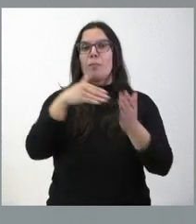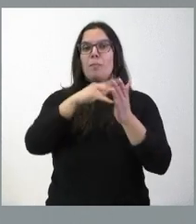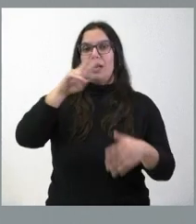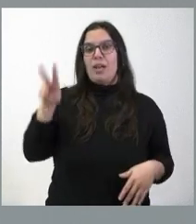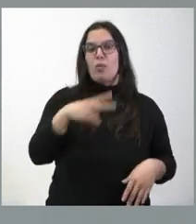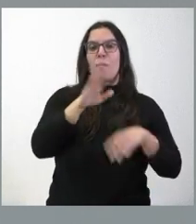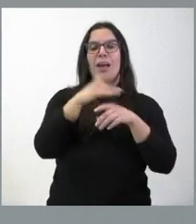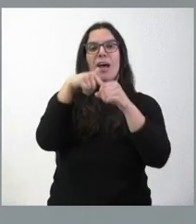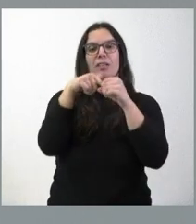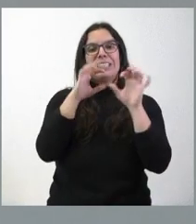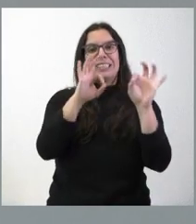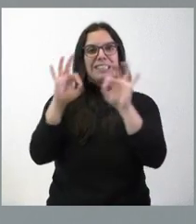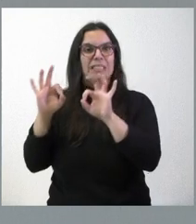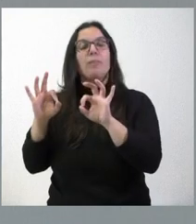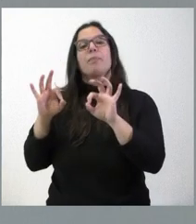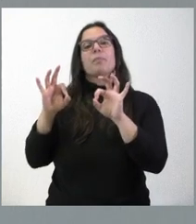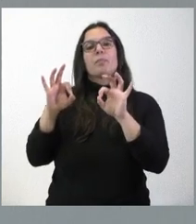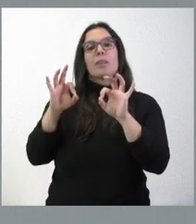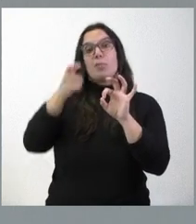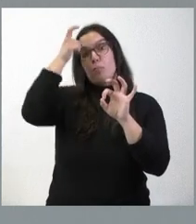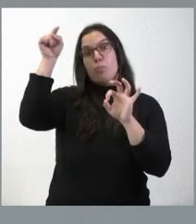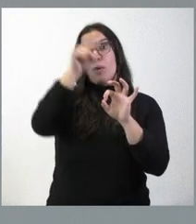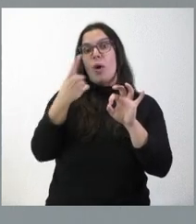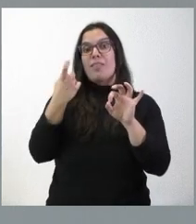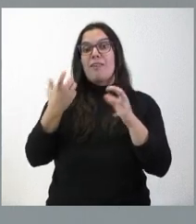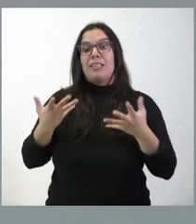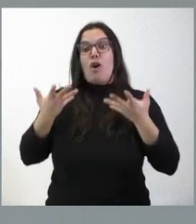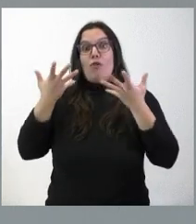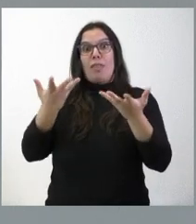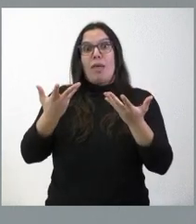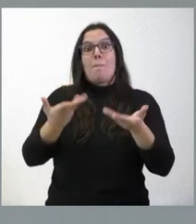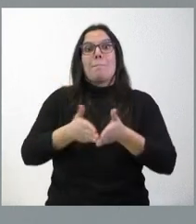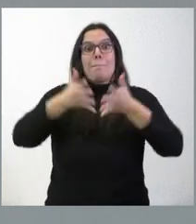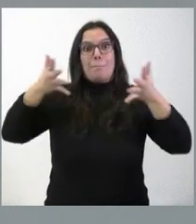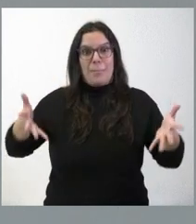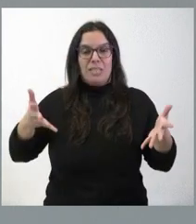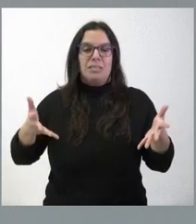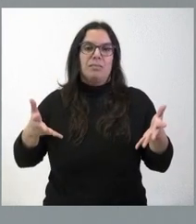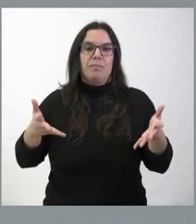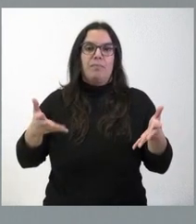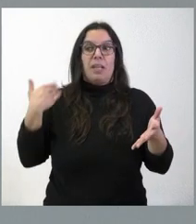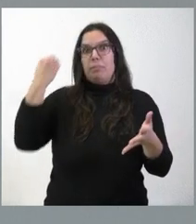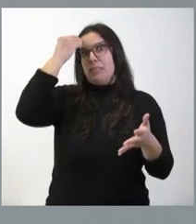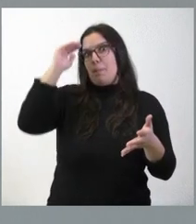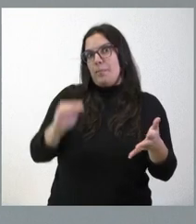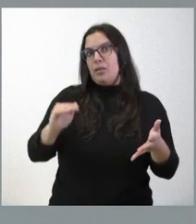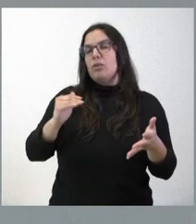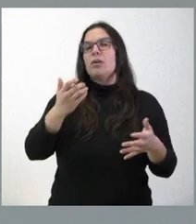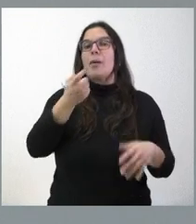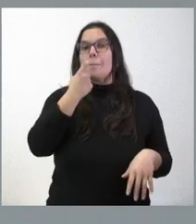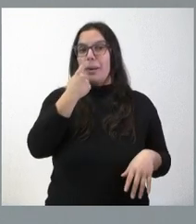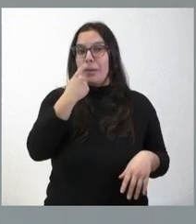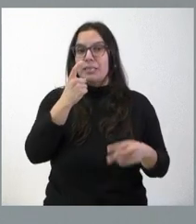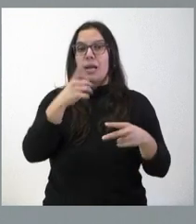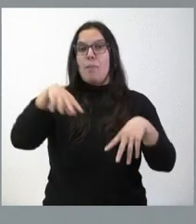para estas localidades que tienen que mejorar su oferta en una unidad más sobre la inicialmente prevista. Hablamos de Briviesca en Burgos,